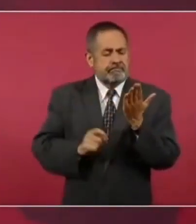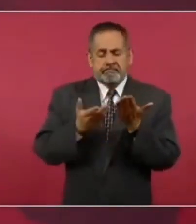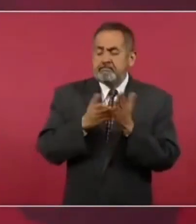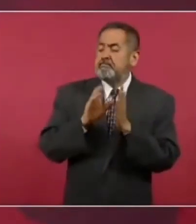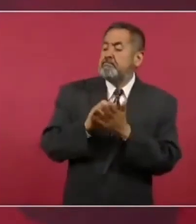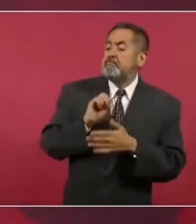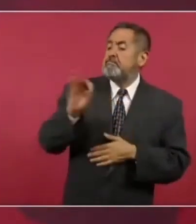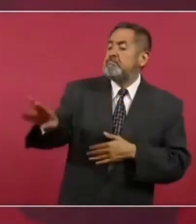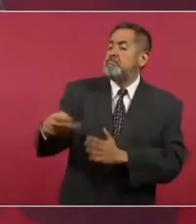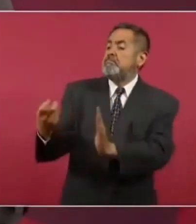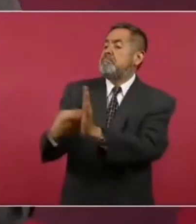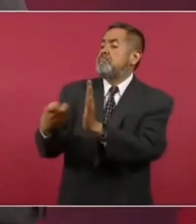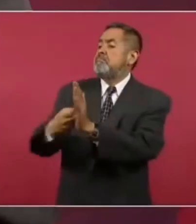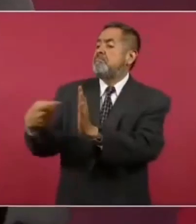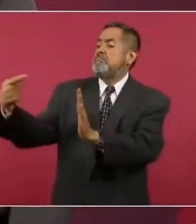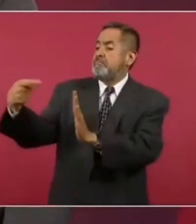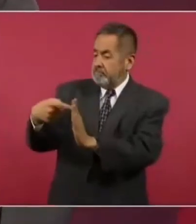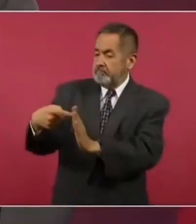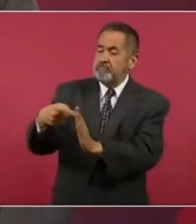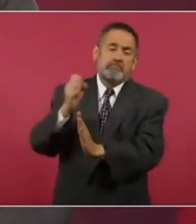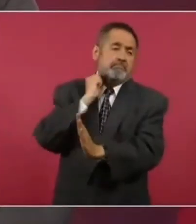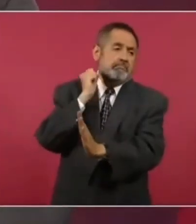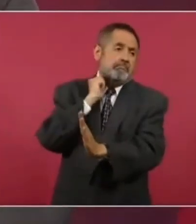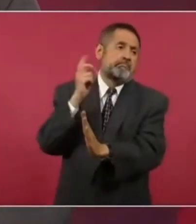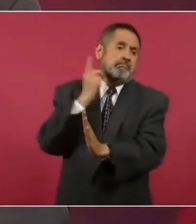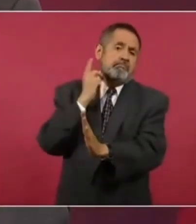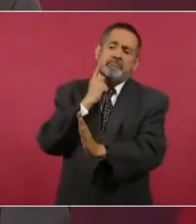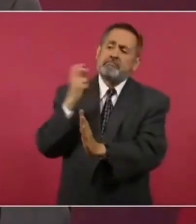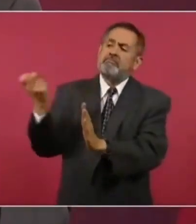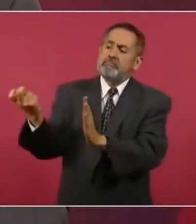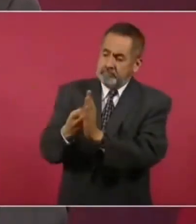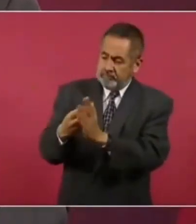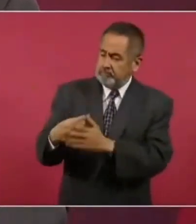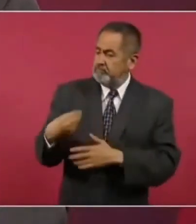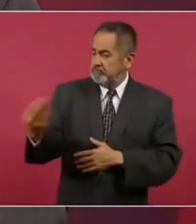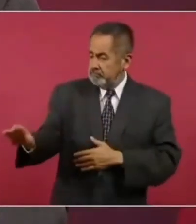quiénes iban a ganar